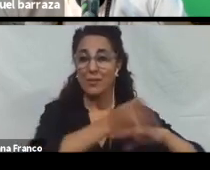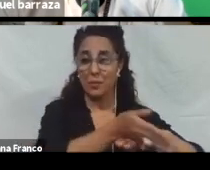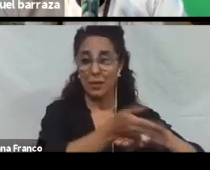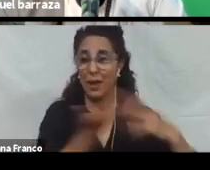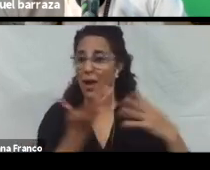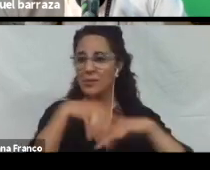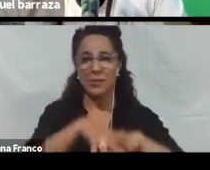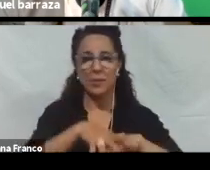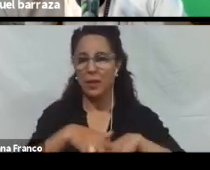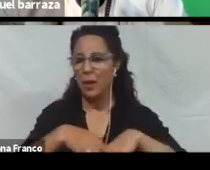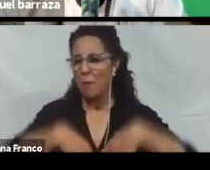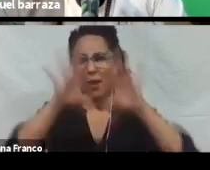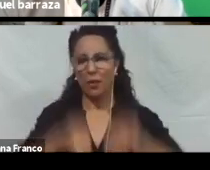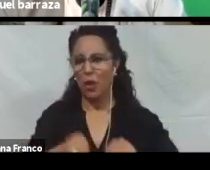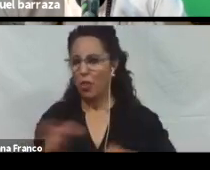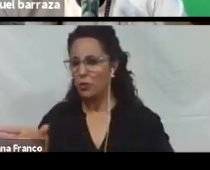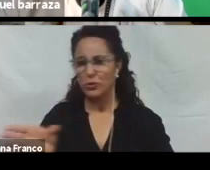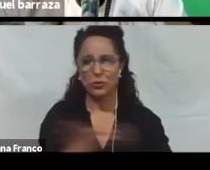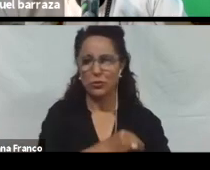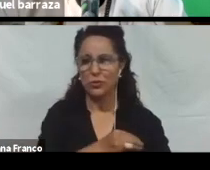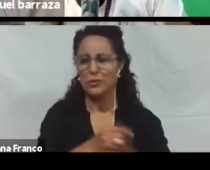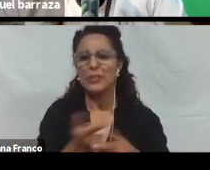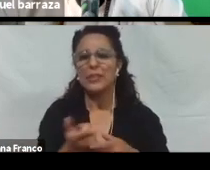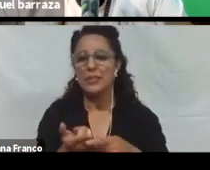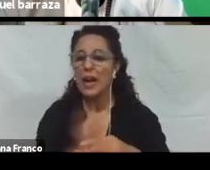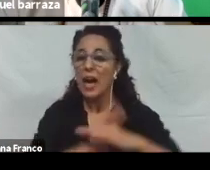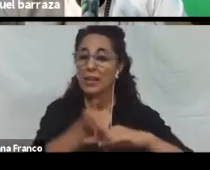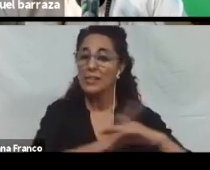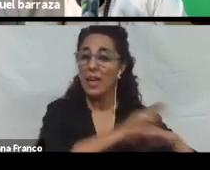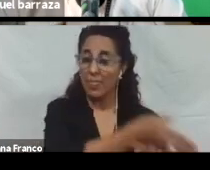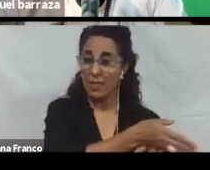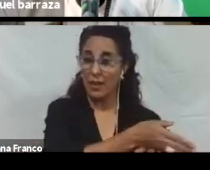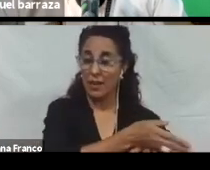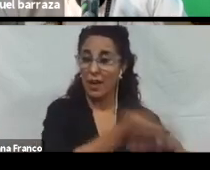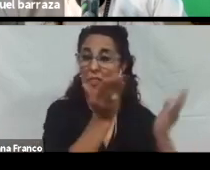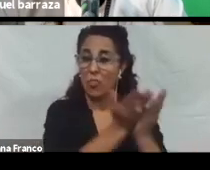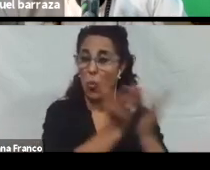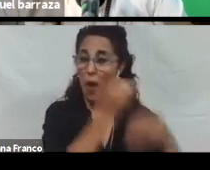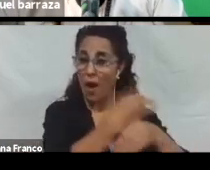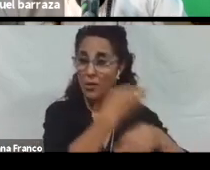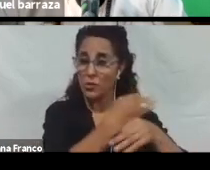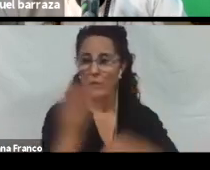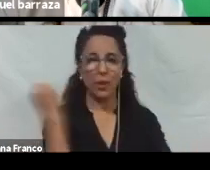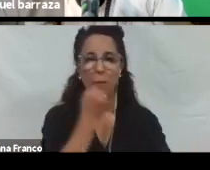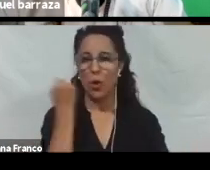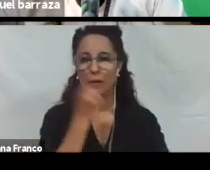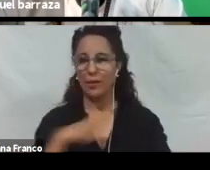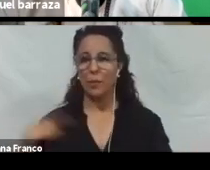Que todos podamos utilizar. Y acceder a esa educación. Que es tan importante. Para nosotros.